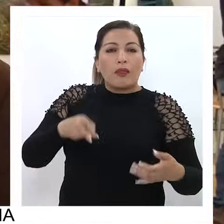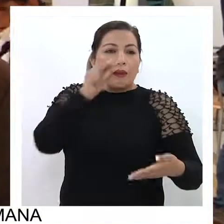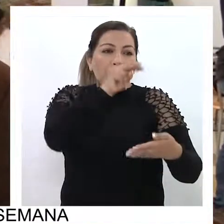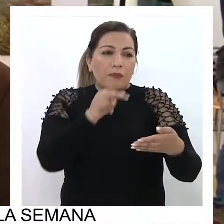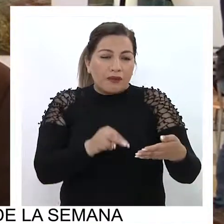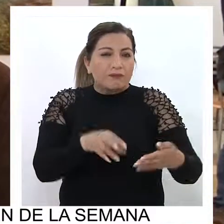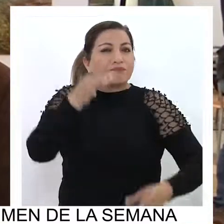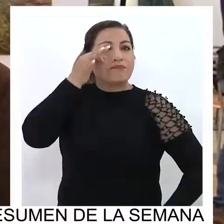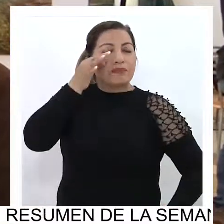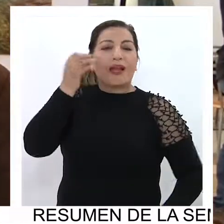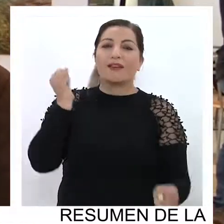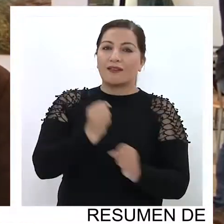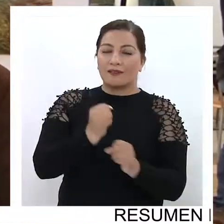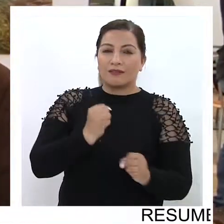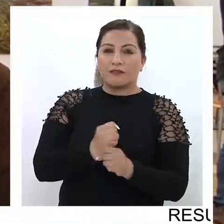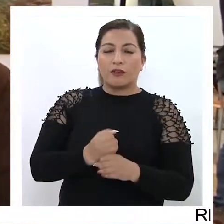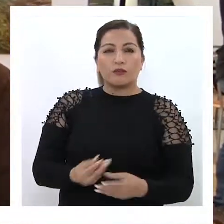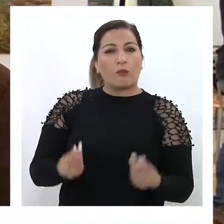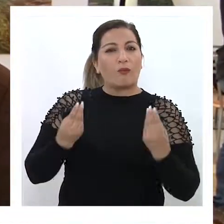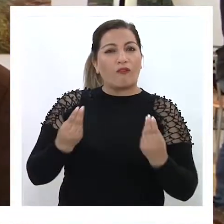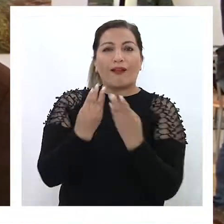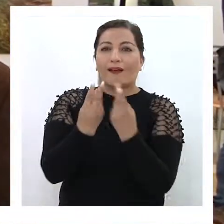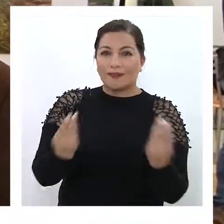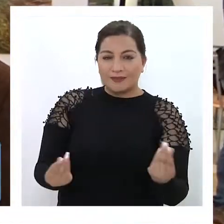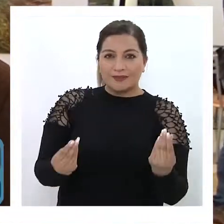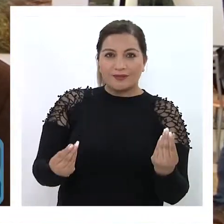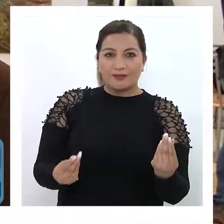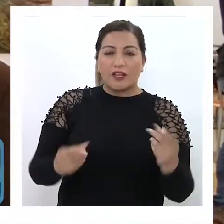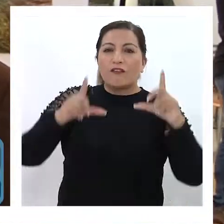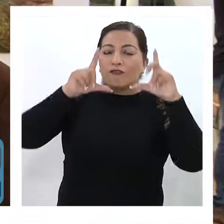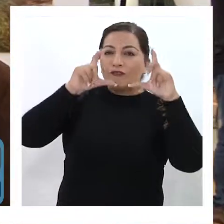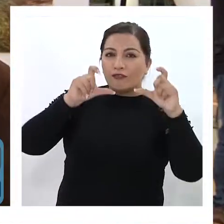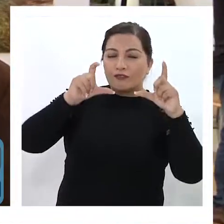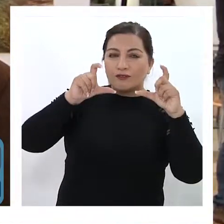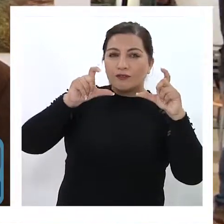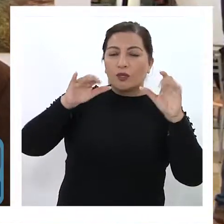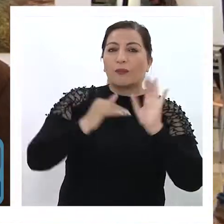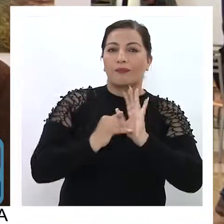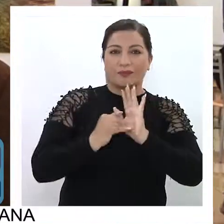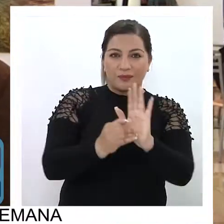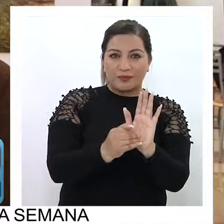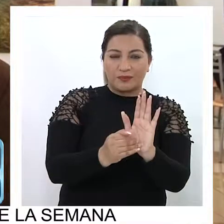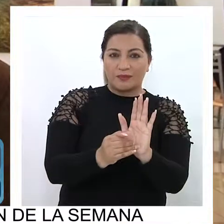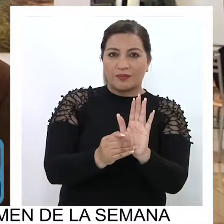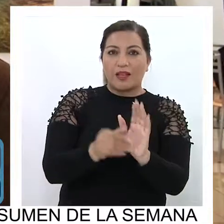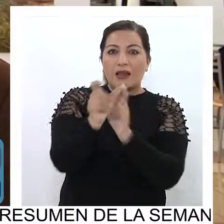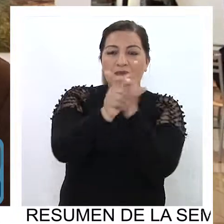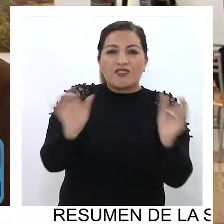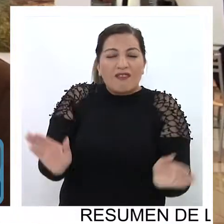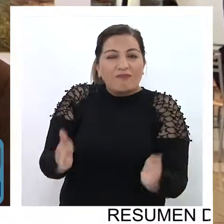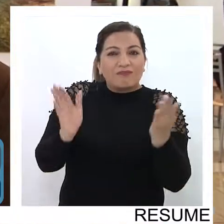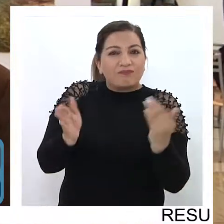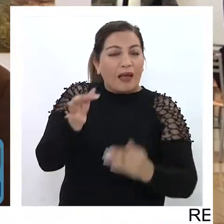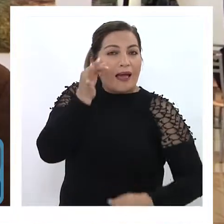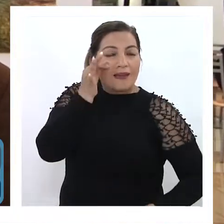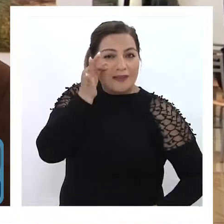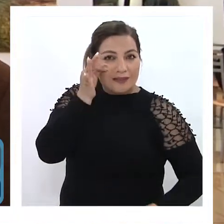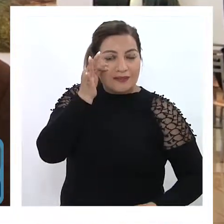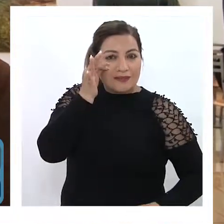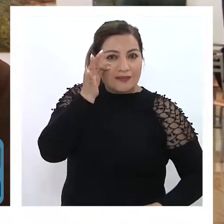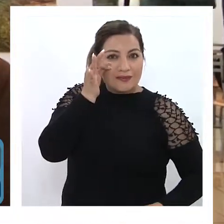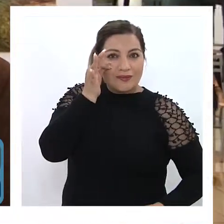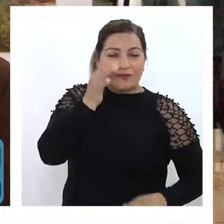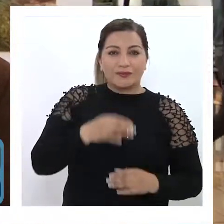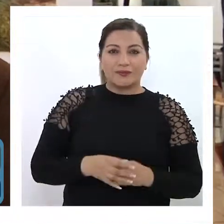trabajo que es de muy buena factura, son fotografías que de alguna manera reflejan y motivan e incentivan al